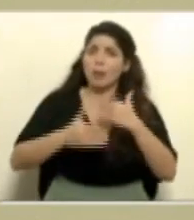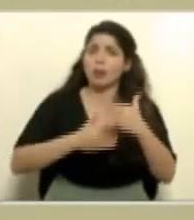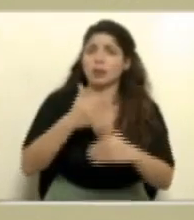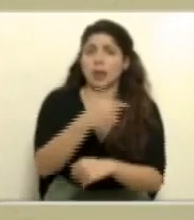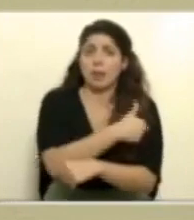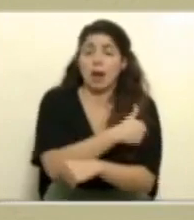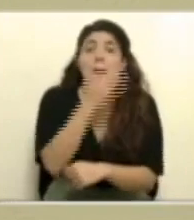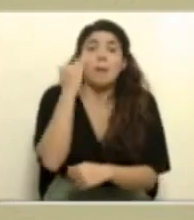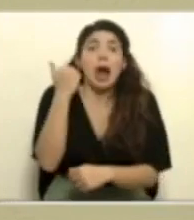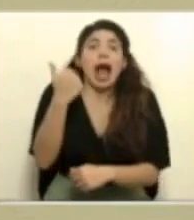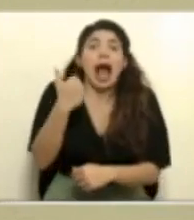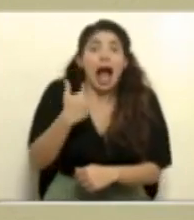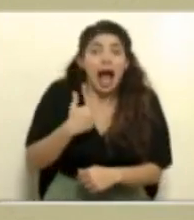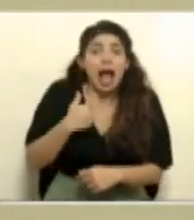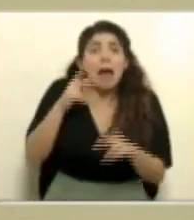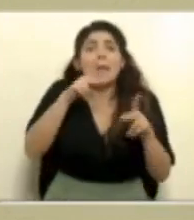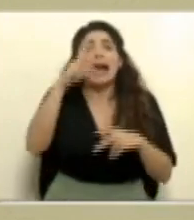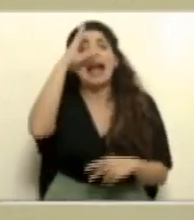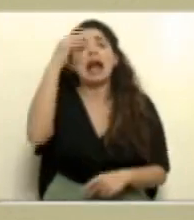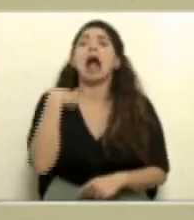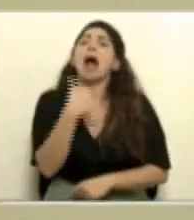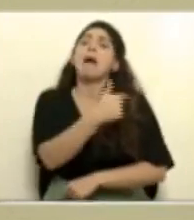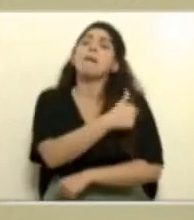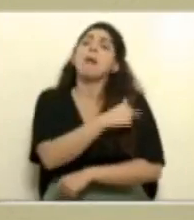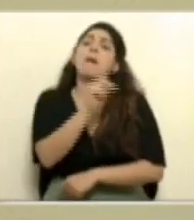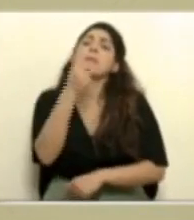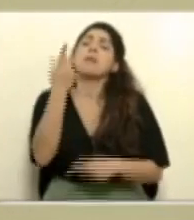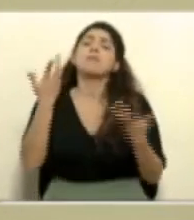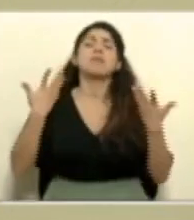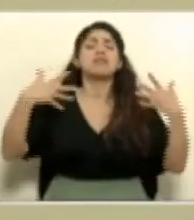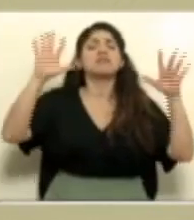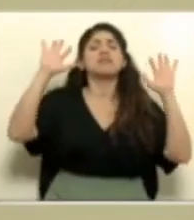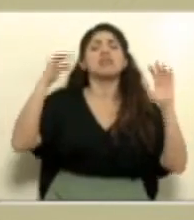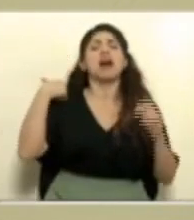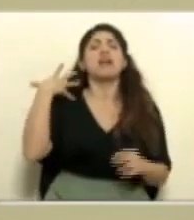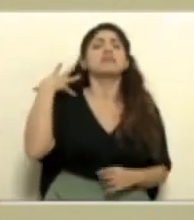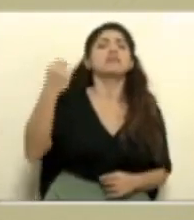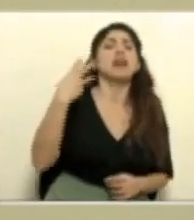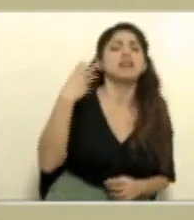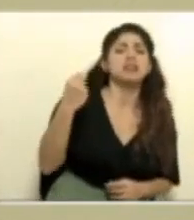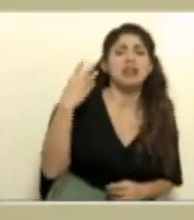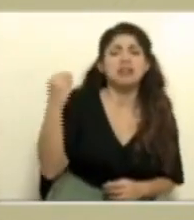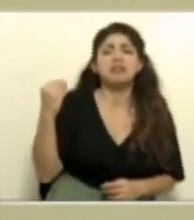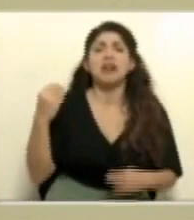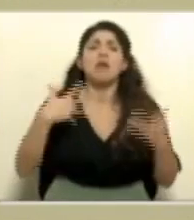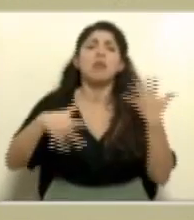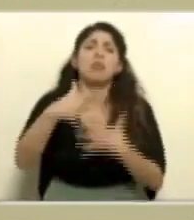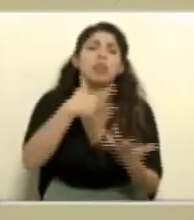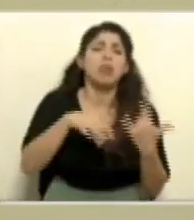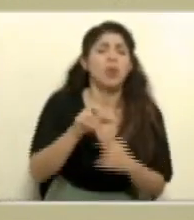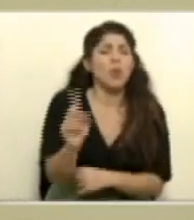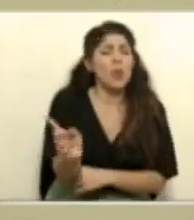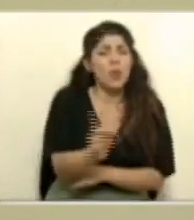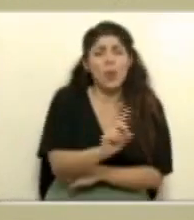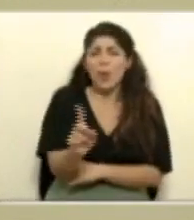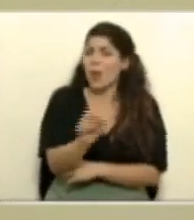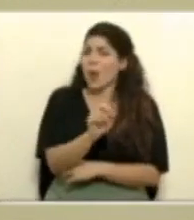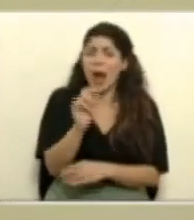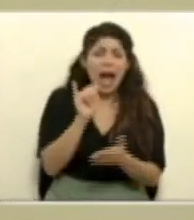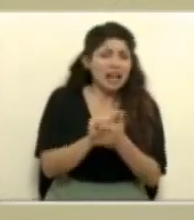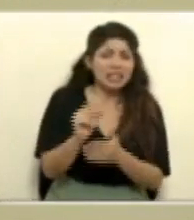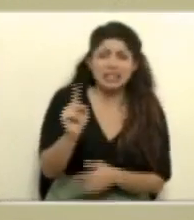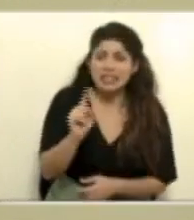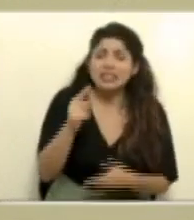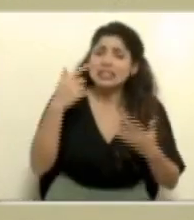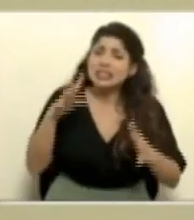hay una percepción de que porque ya me puse la primera dosis de la vacuna, ya puedo salir a romper mi burbuja y eso no es así. Ya hemos